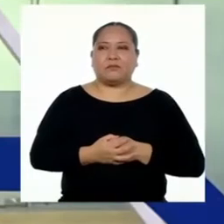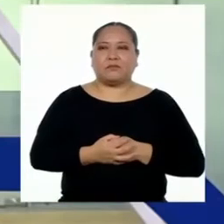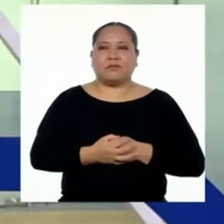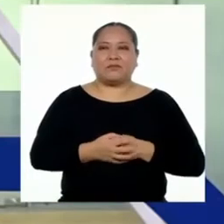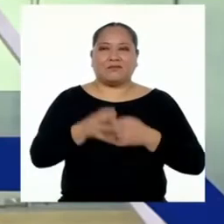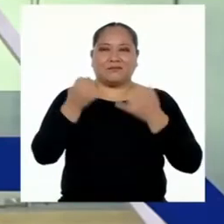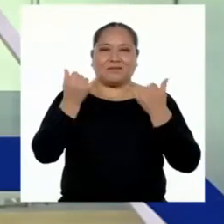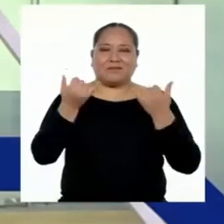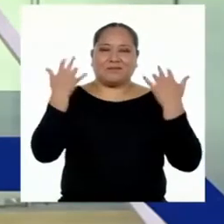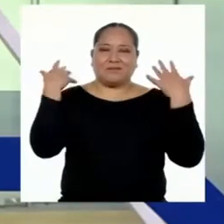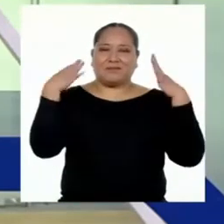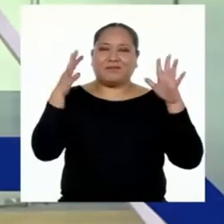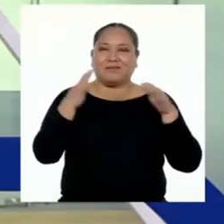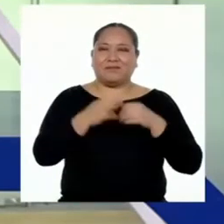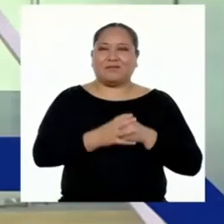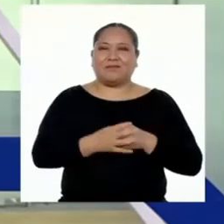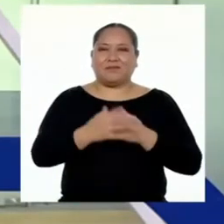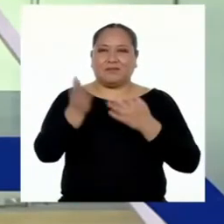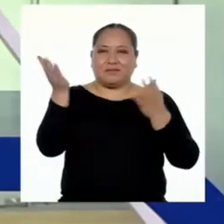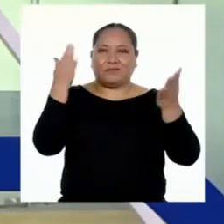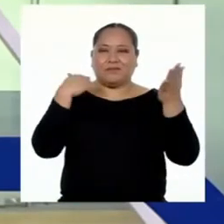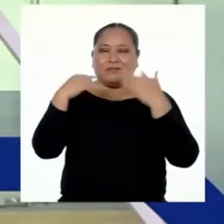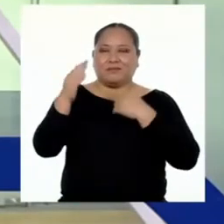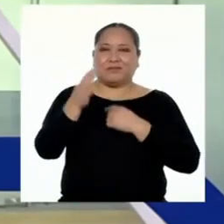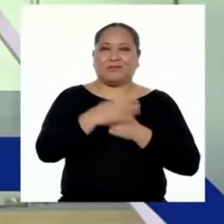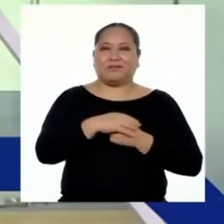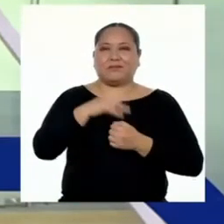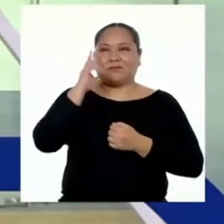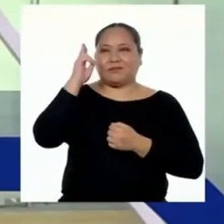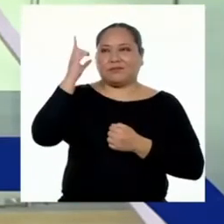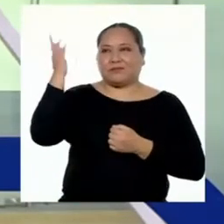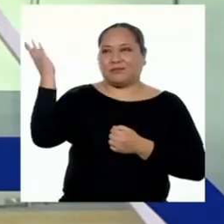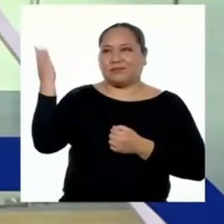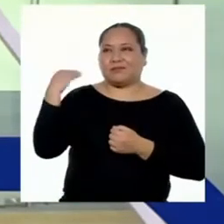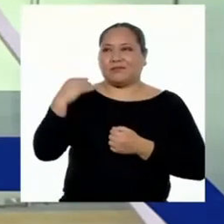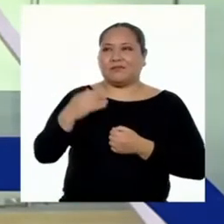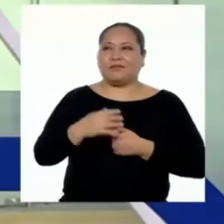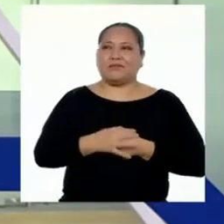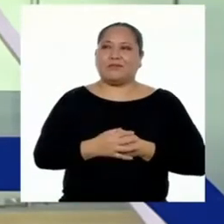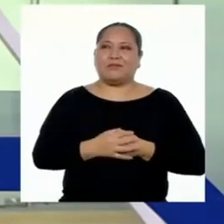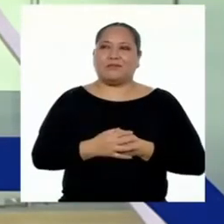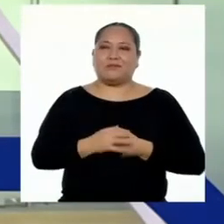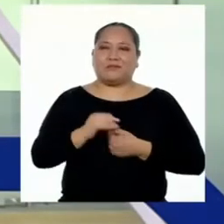Ahora sí, vamos a llamar a nuestra profesora.